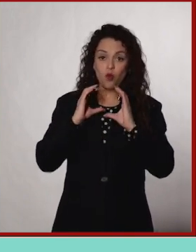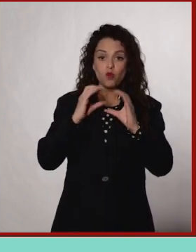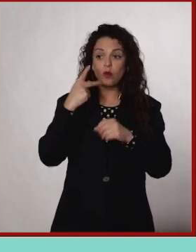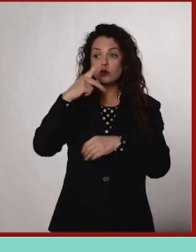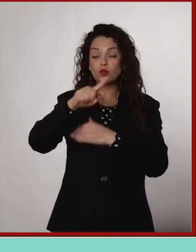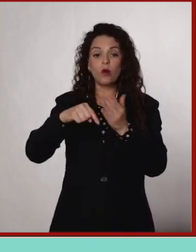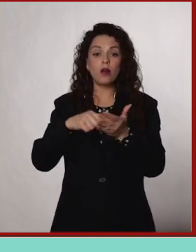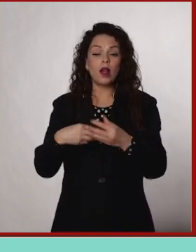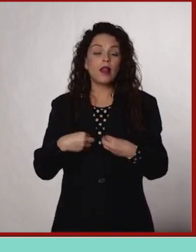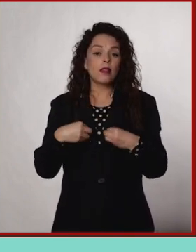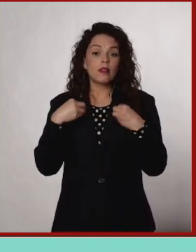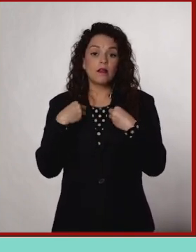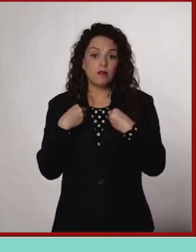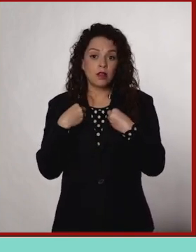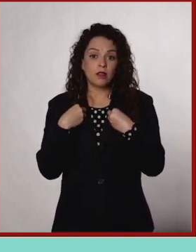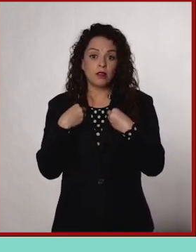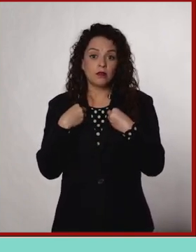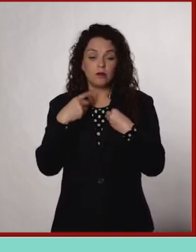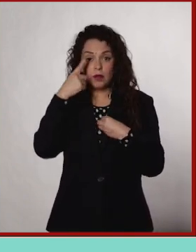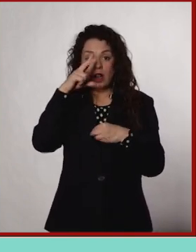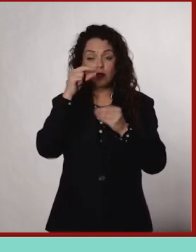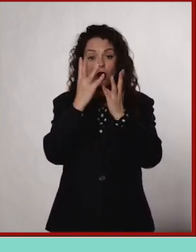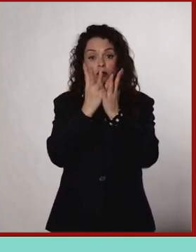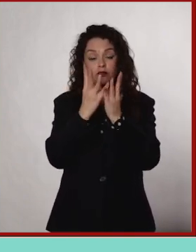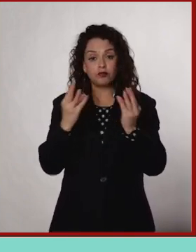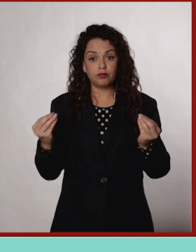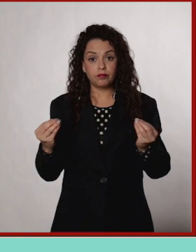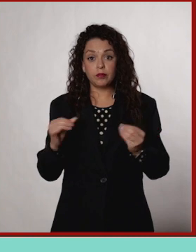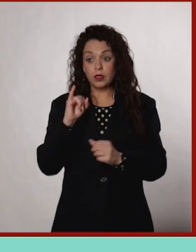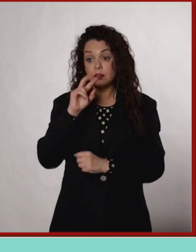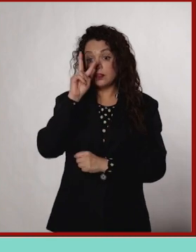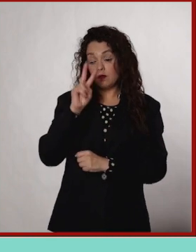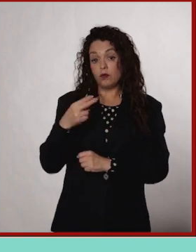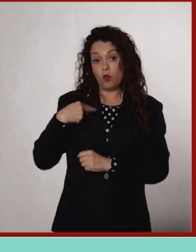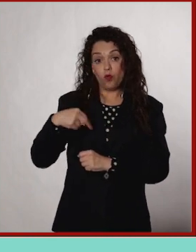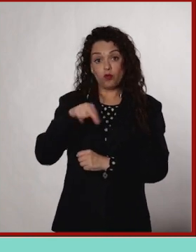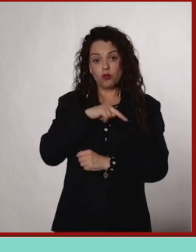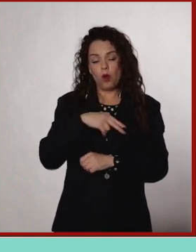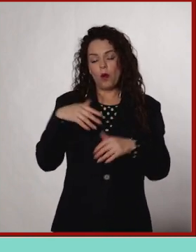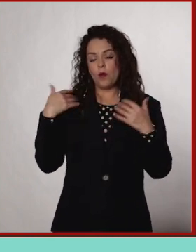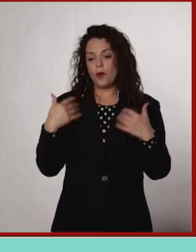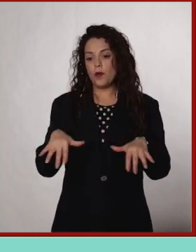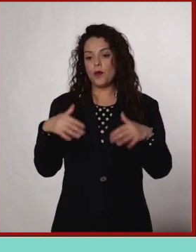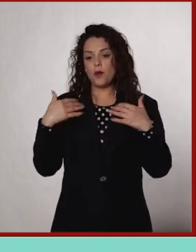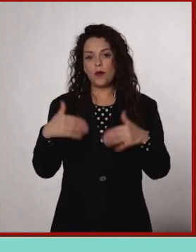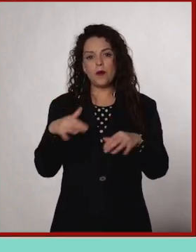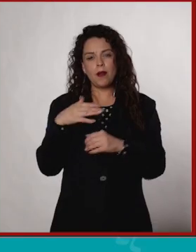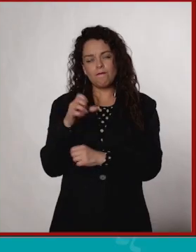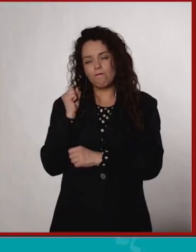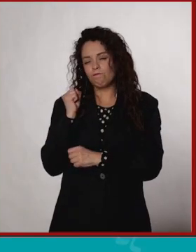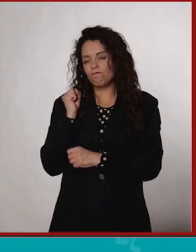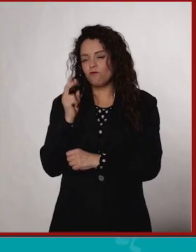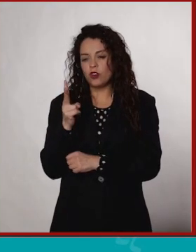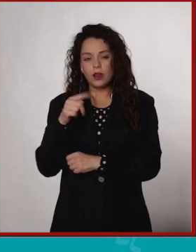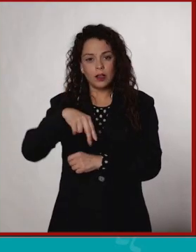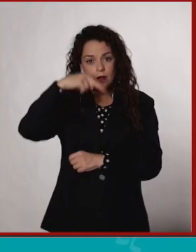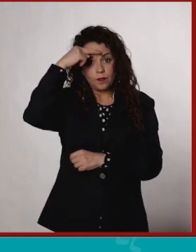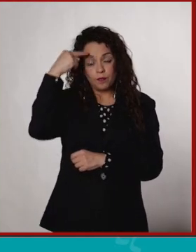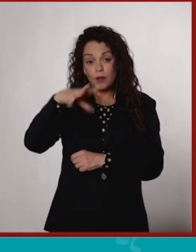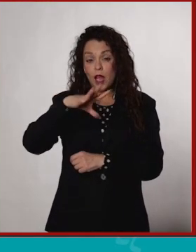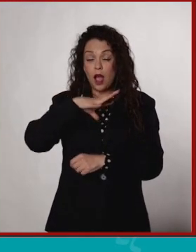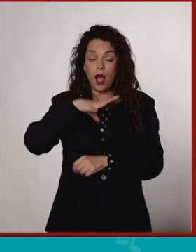sus hábitats, ¿no? Sí, estamos en una posición privilegiada en México en el sentido de